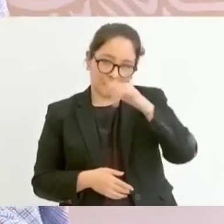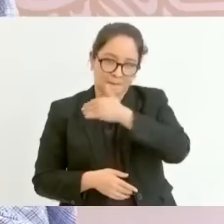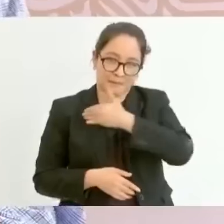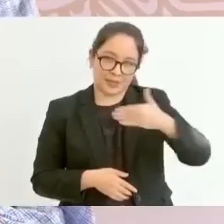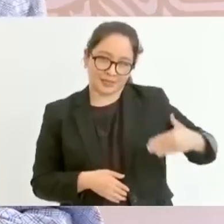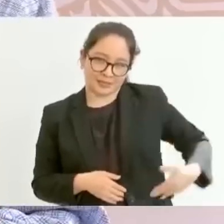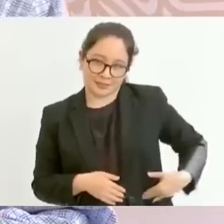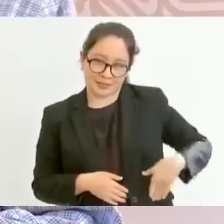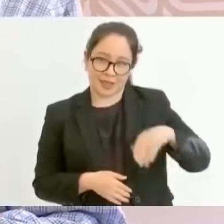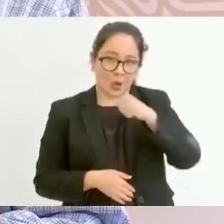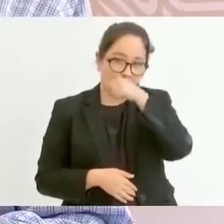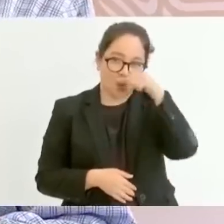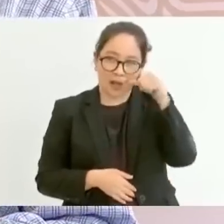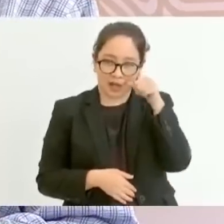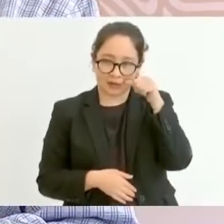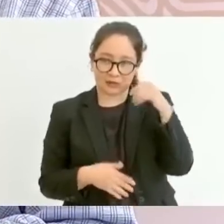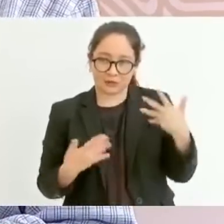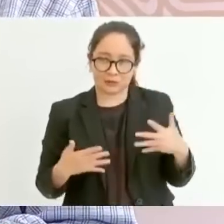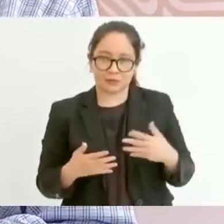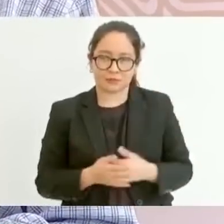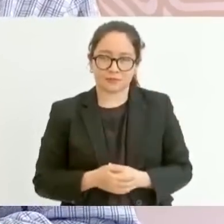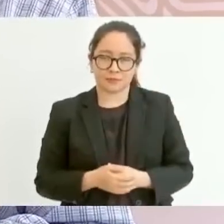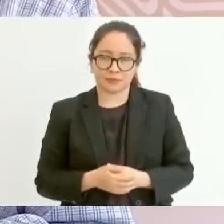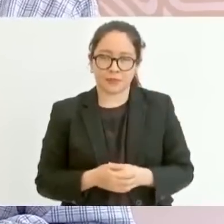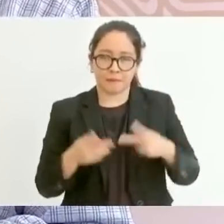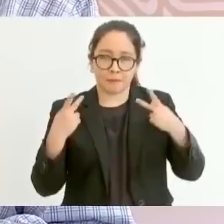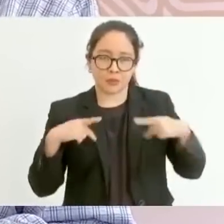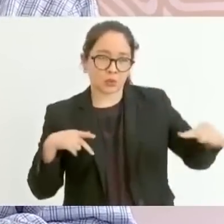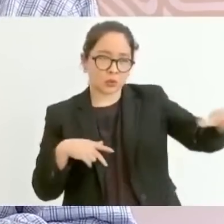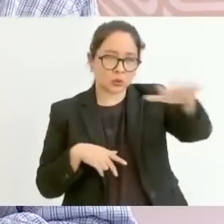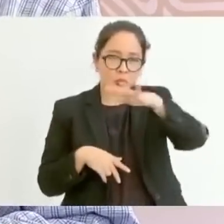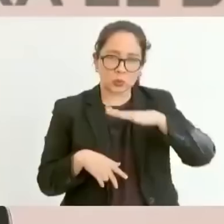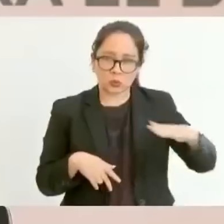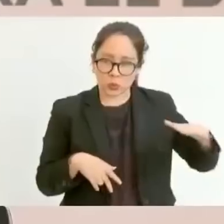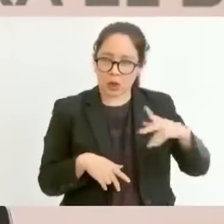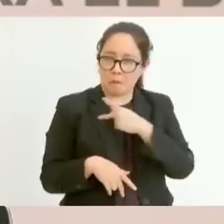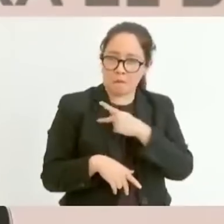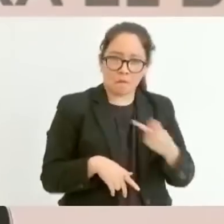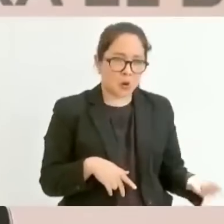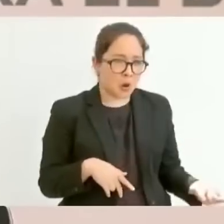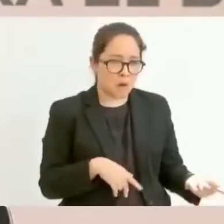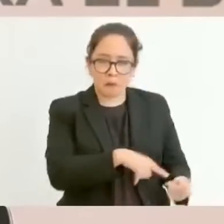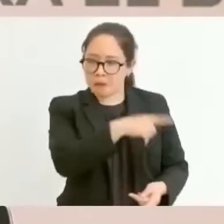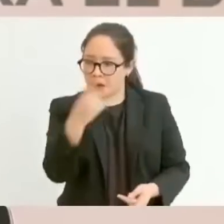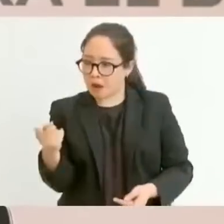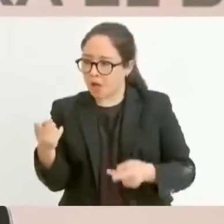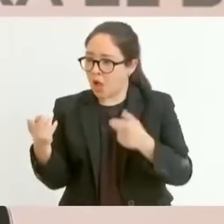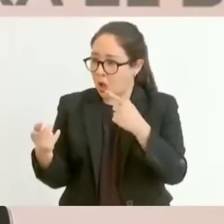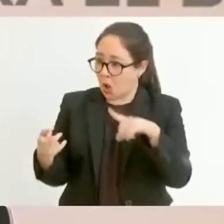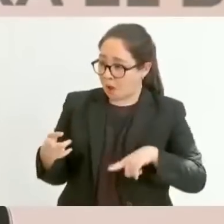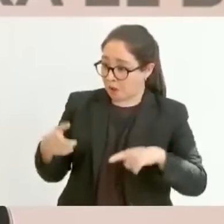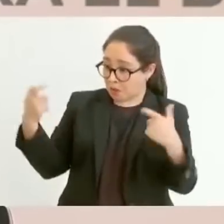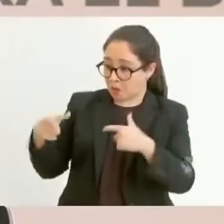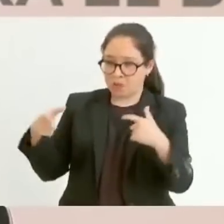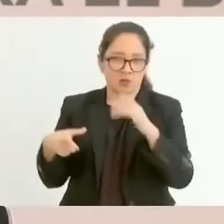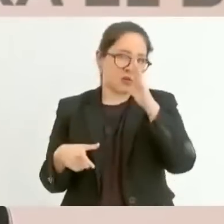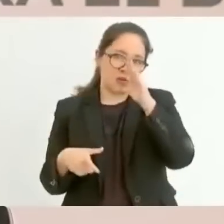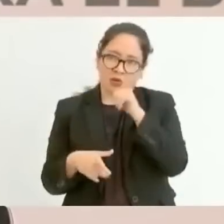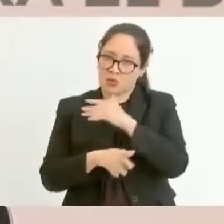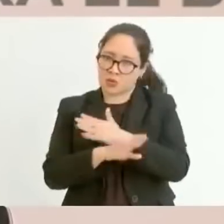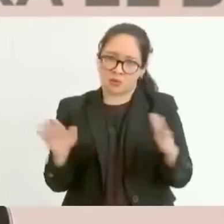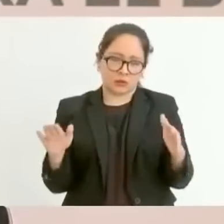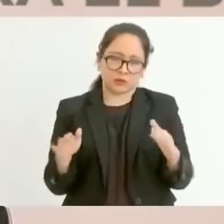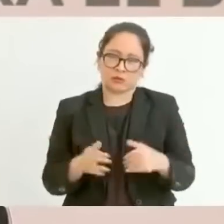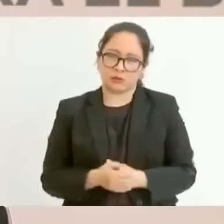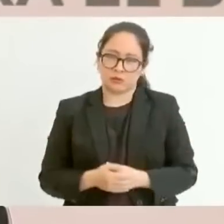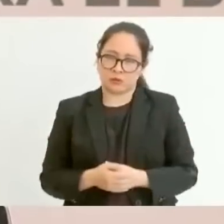puede haber gobierno rico con pueblo pobre. El funcionario tiene que aprender a vivir en la